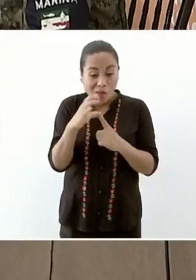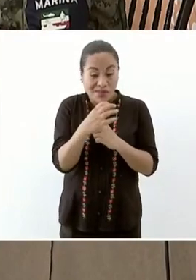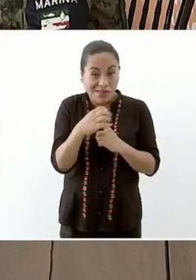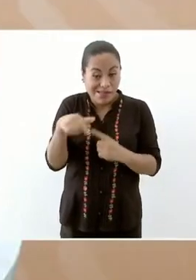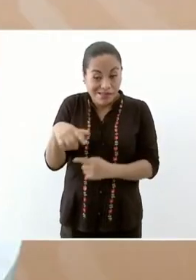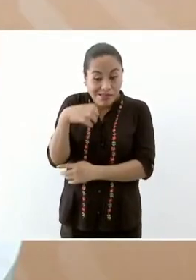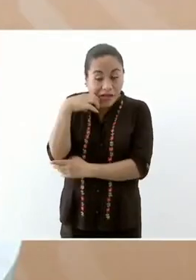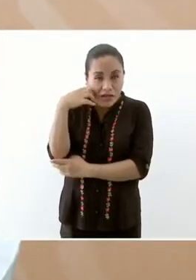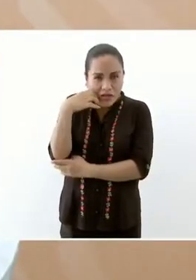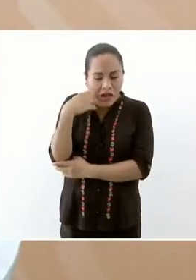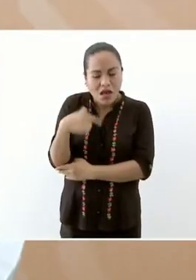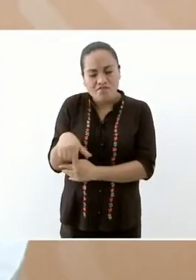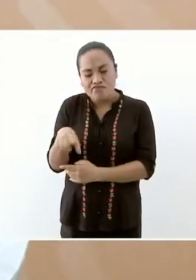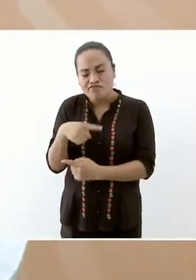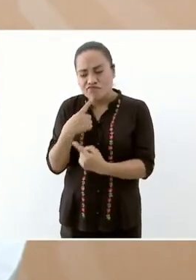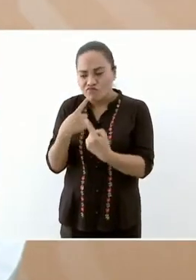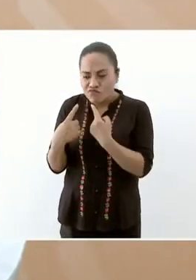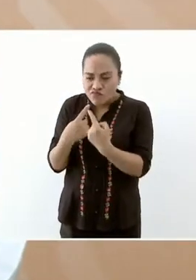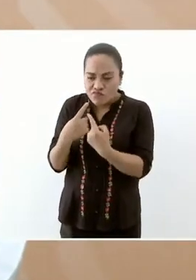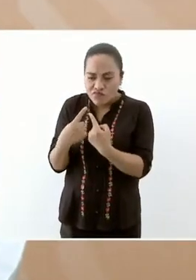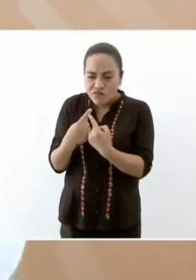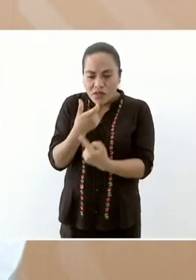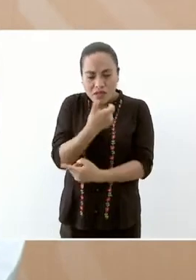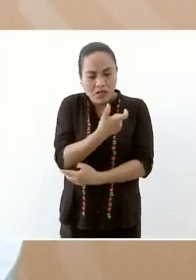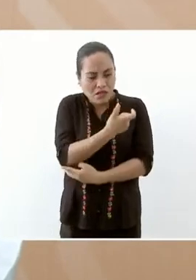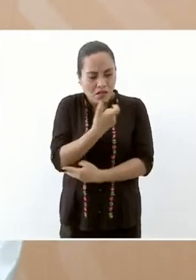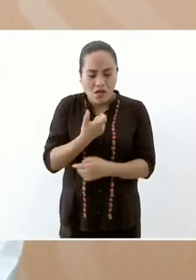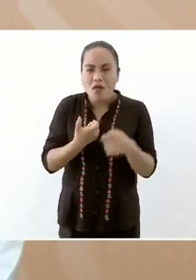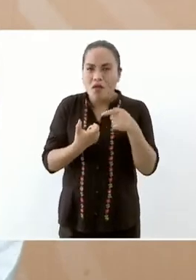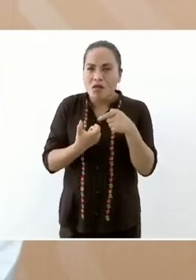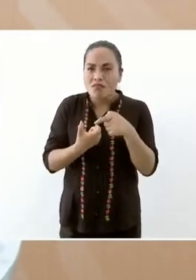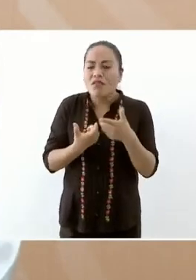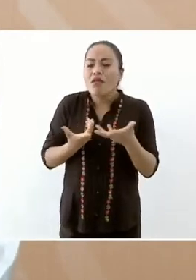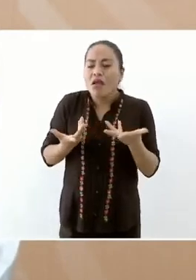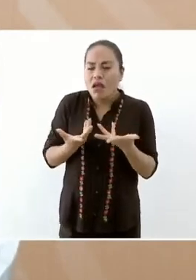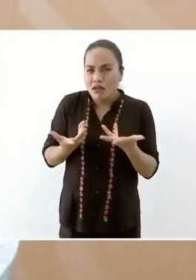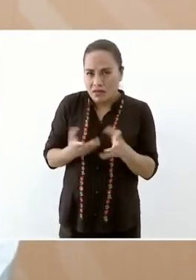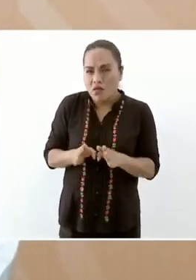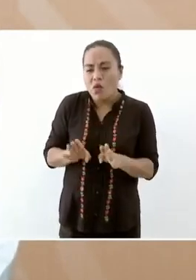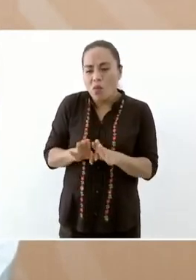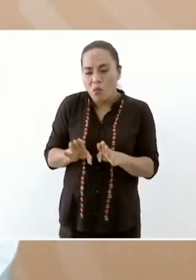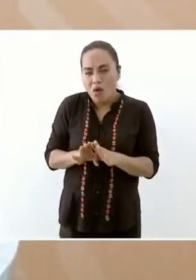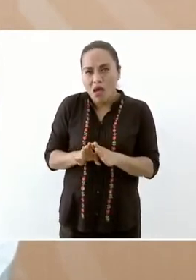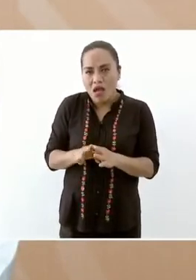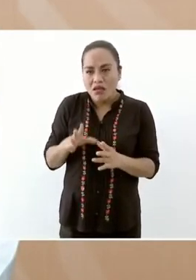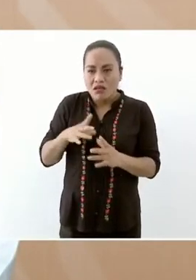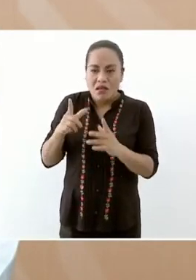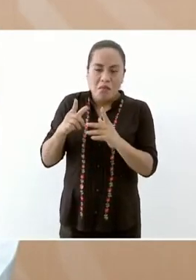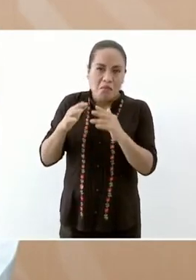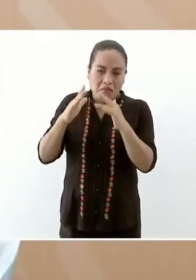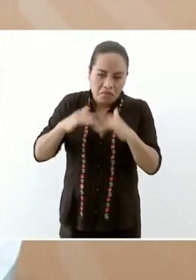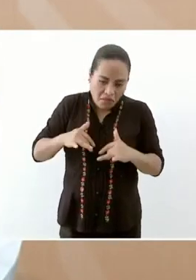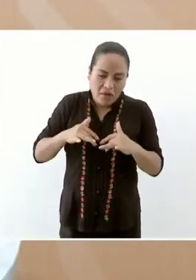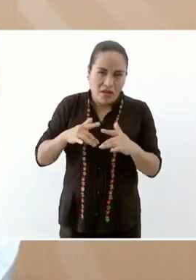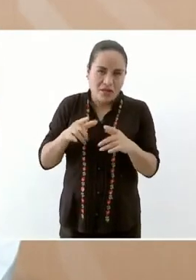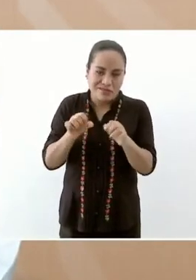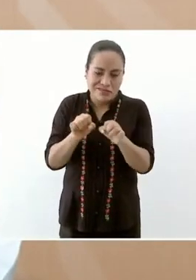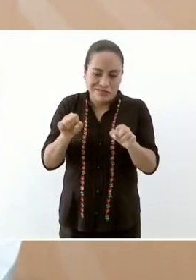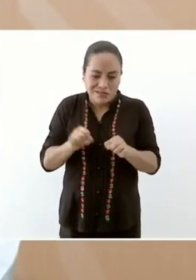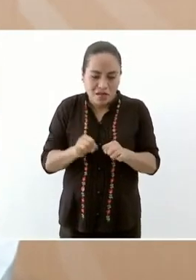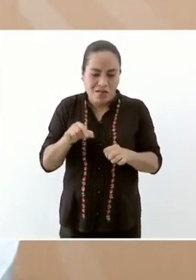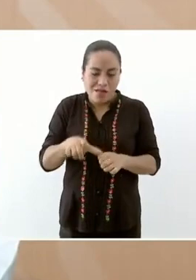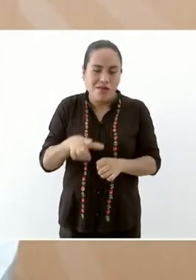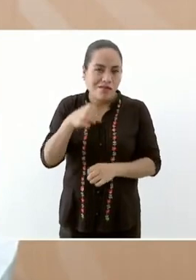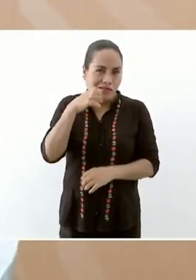si se cayeron las aulas y hay que